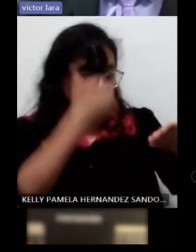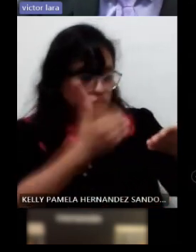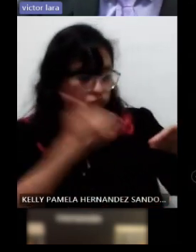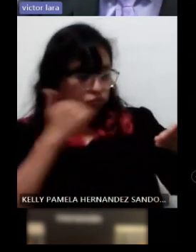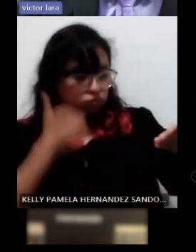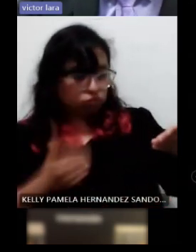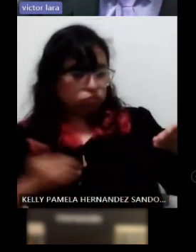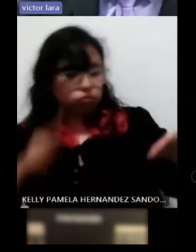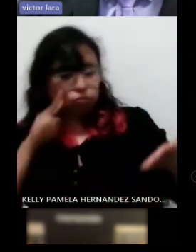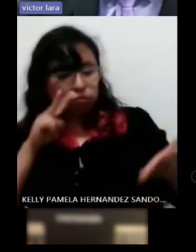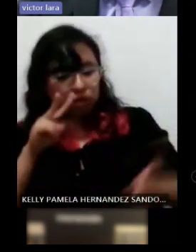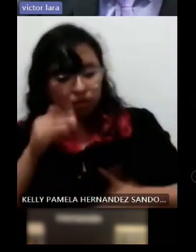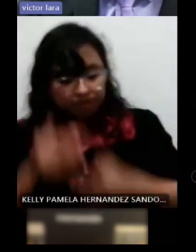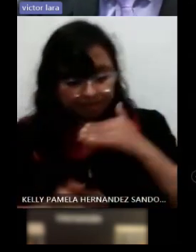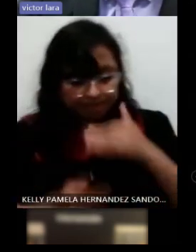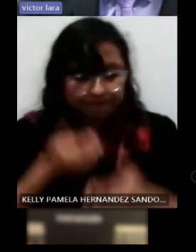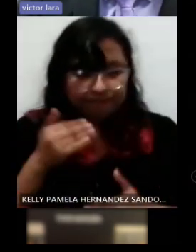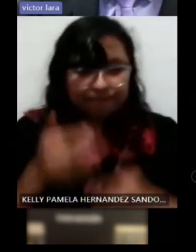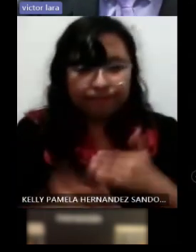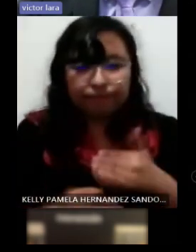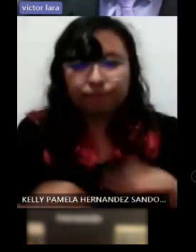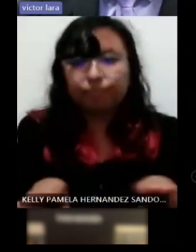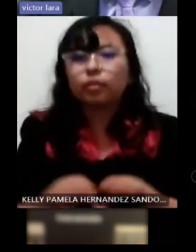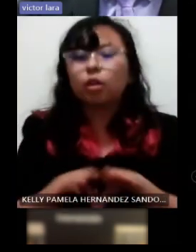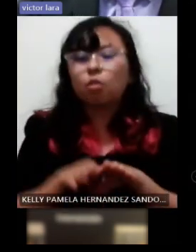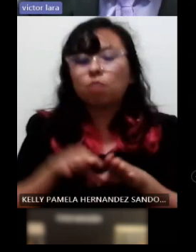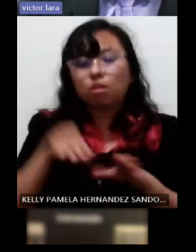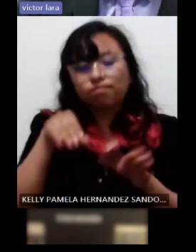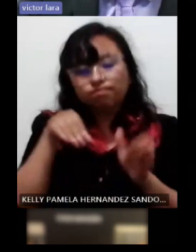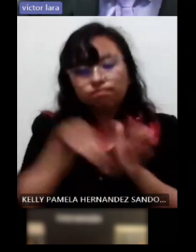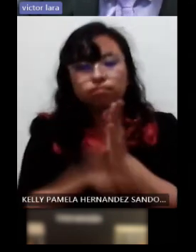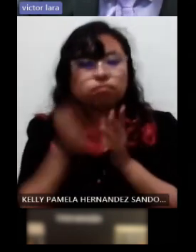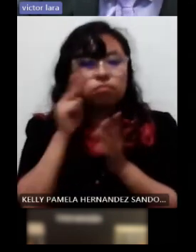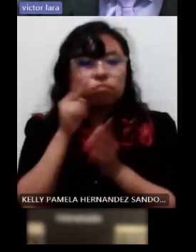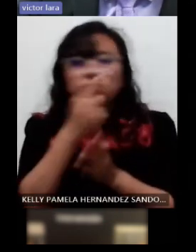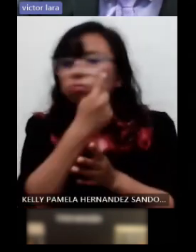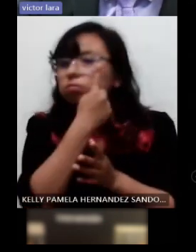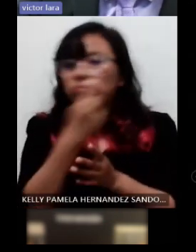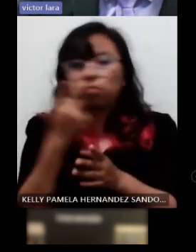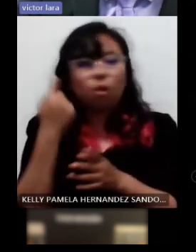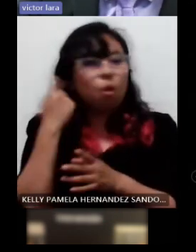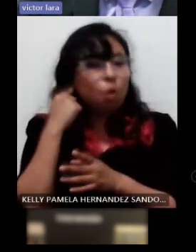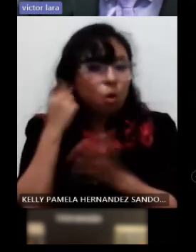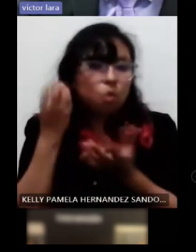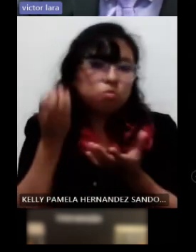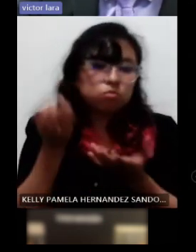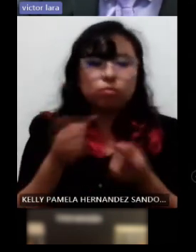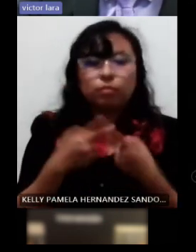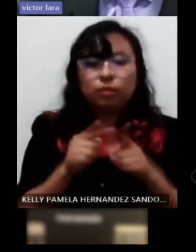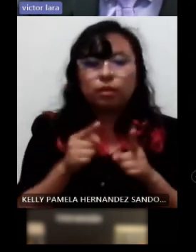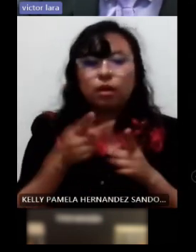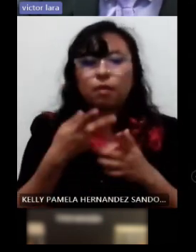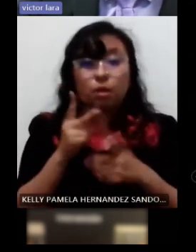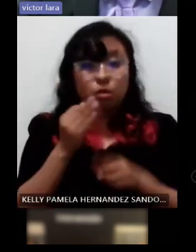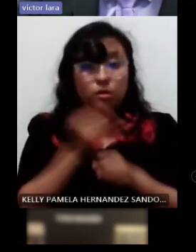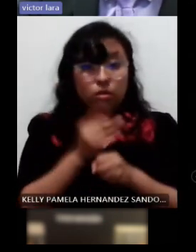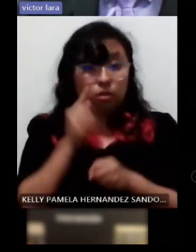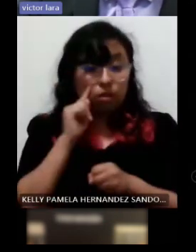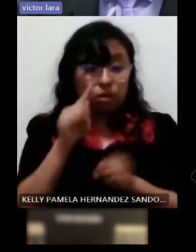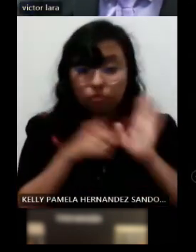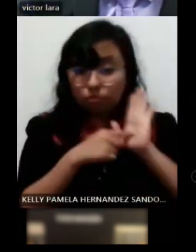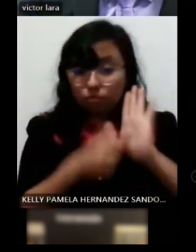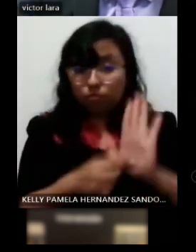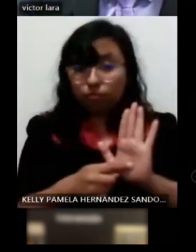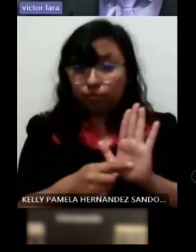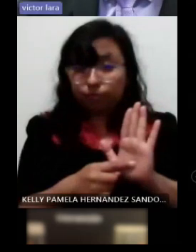los avances limitantes o deterioros que se vayan realizando en el último video que les quiero mostrar en la parte inferior